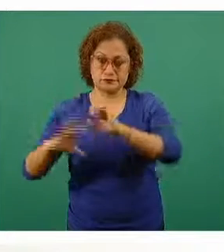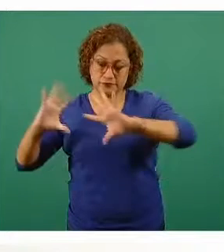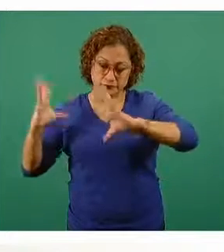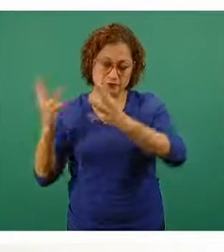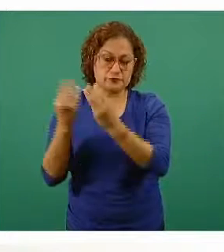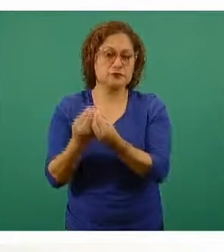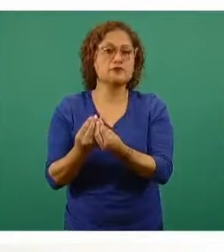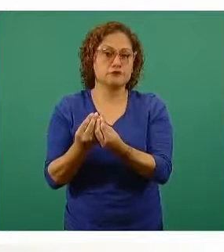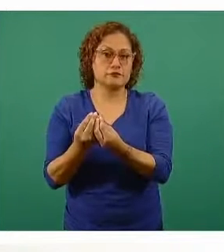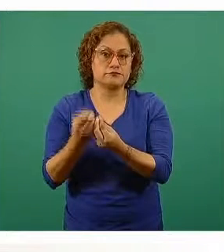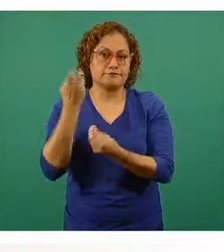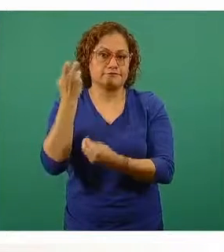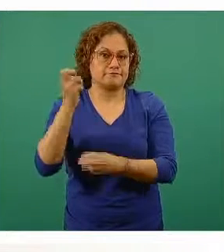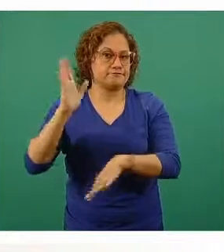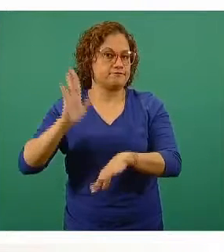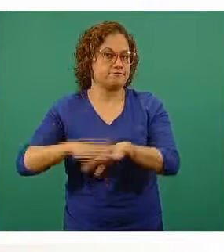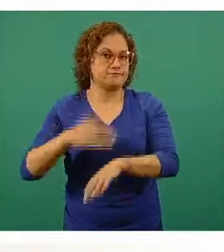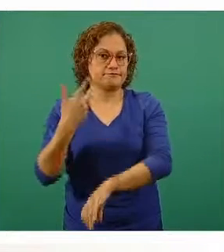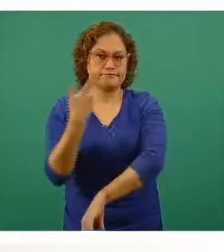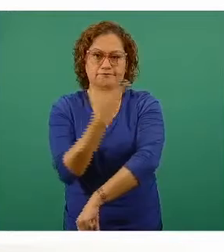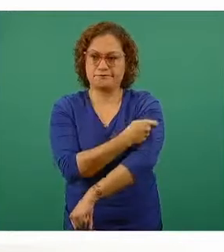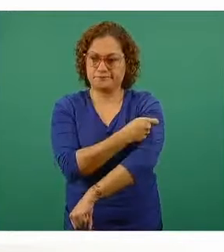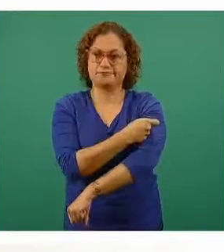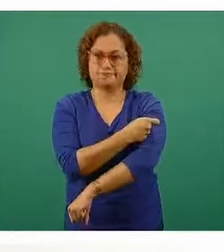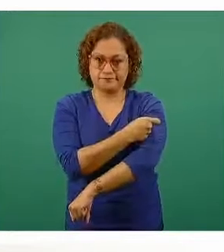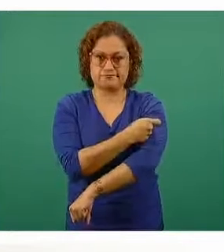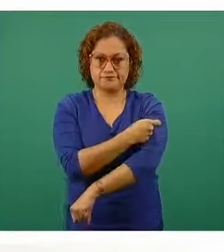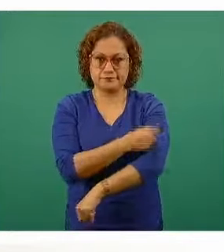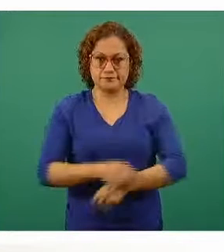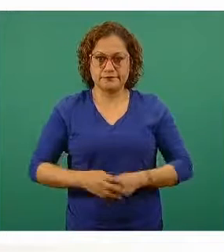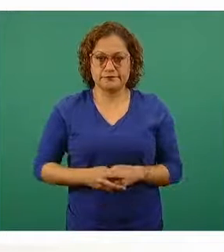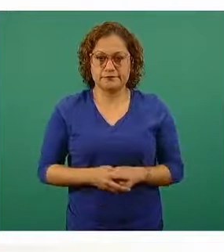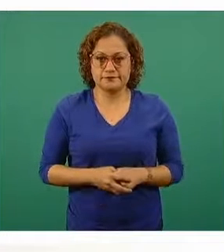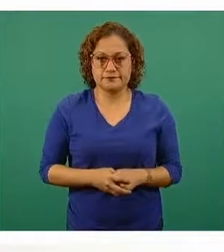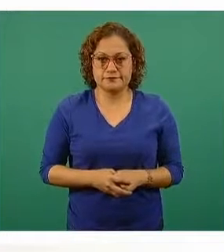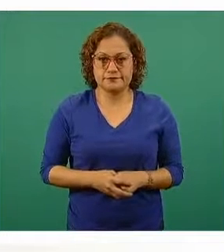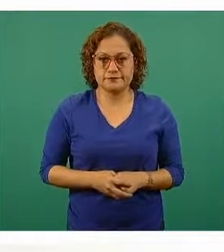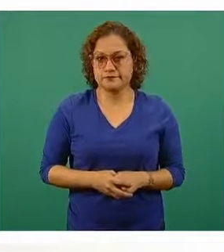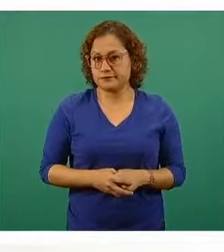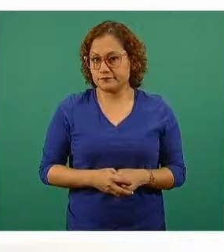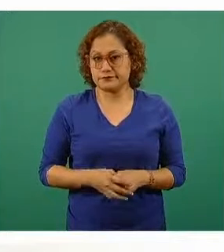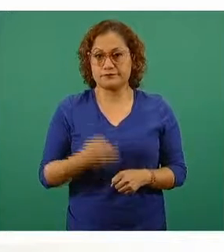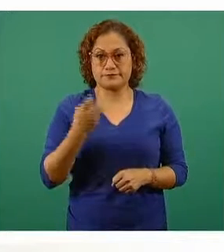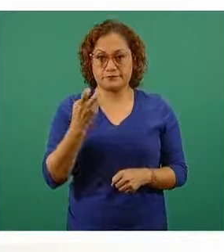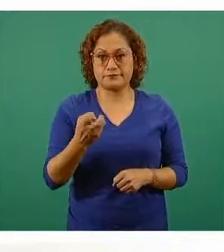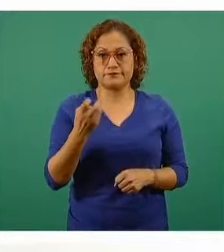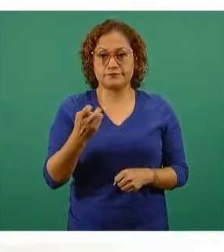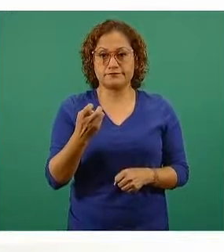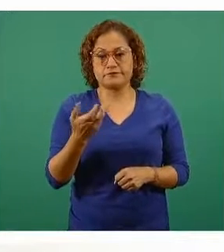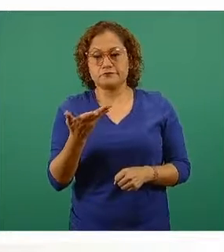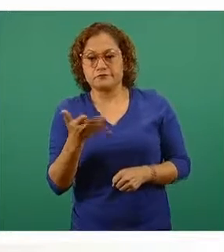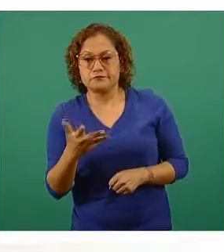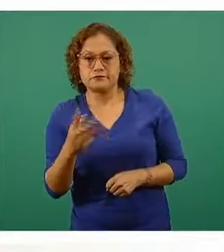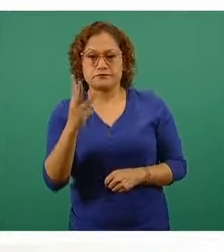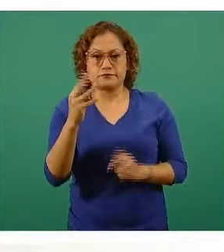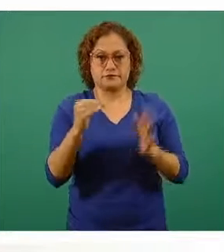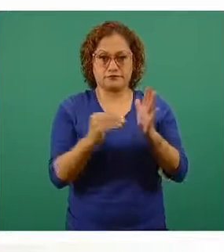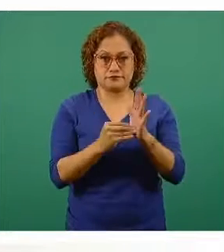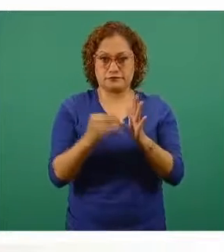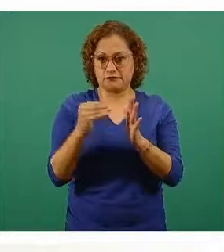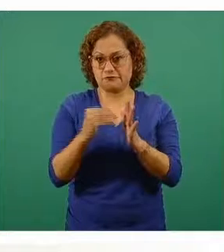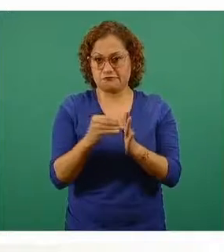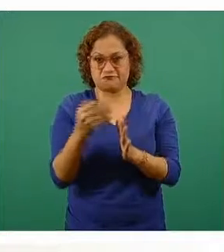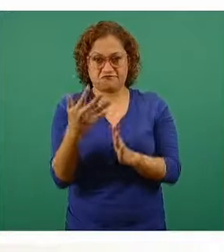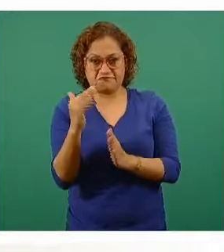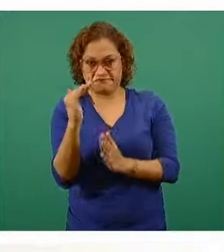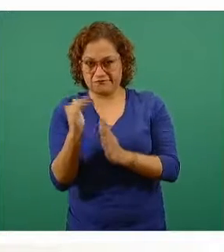pues prácticamente es la semana en la que más vacunas se han colocado, siendo estas solamente un poco menos de tres millones de dosis aplicadas